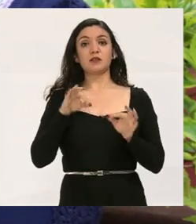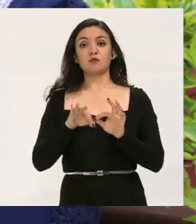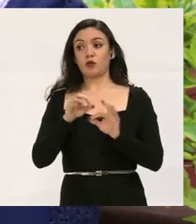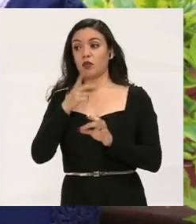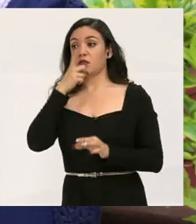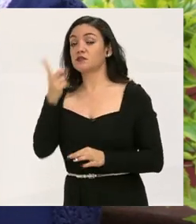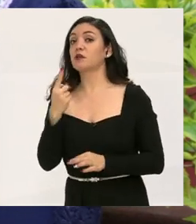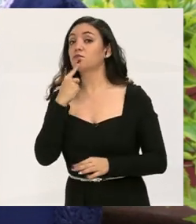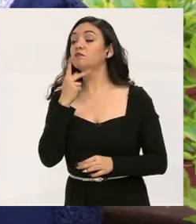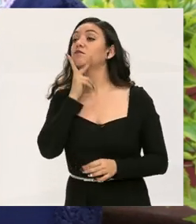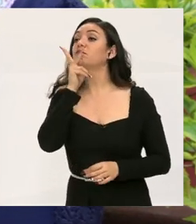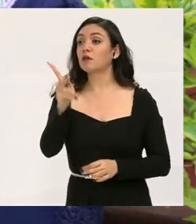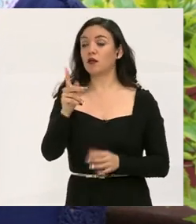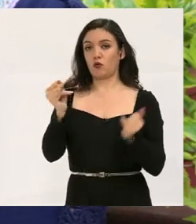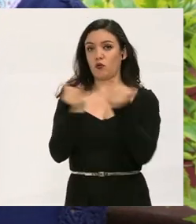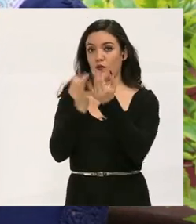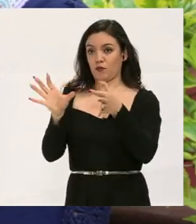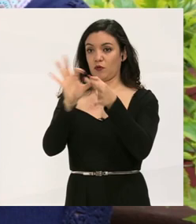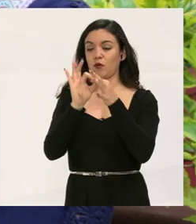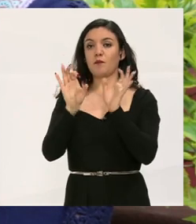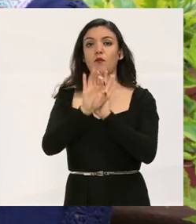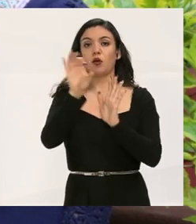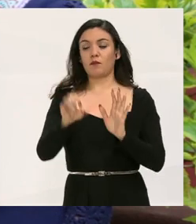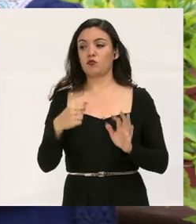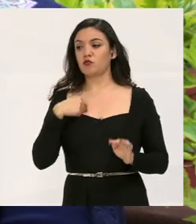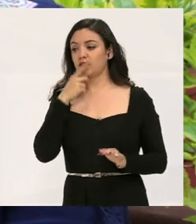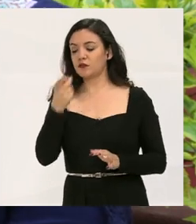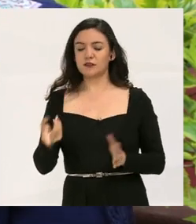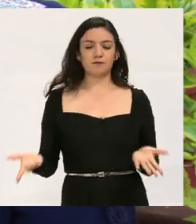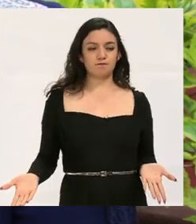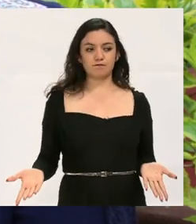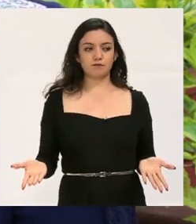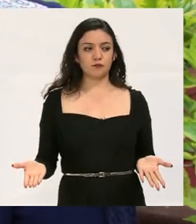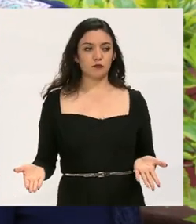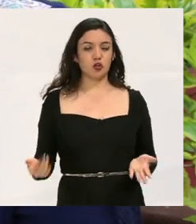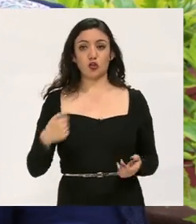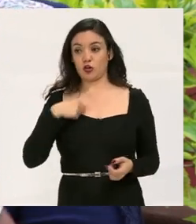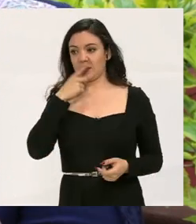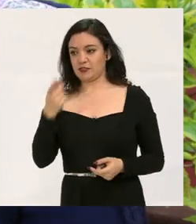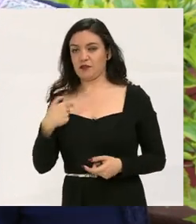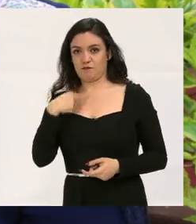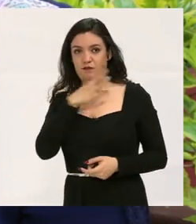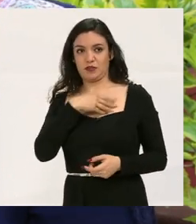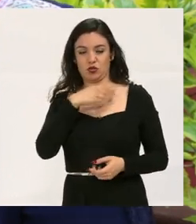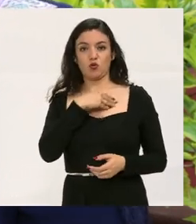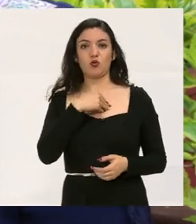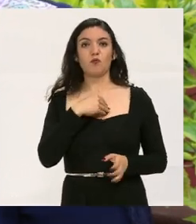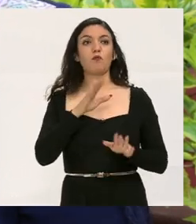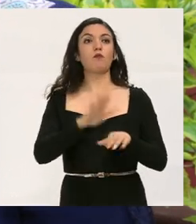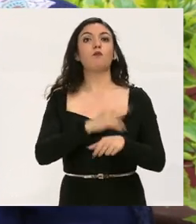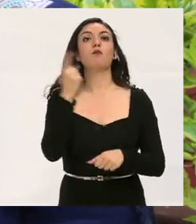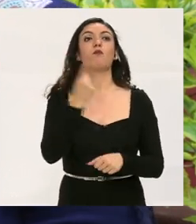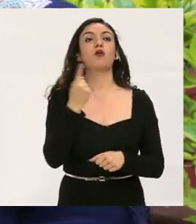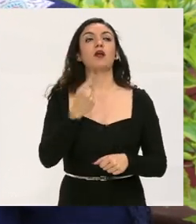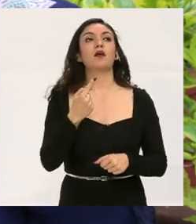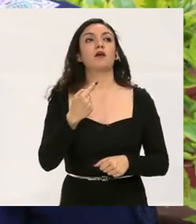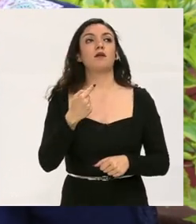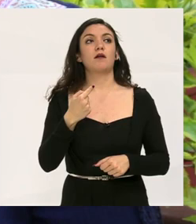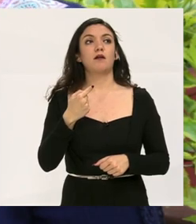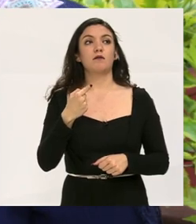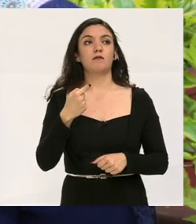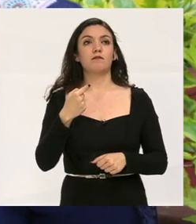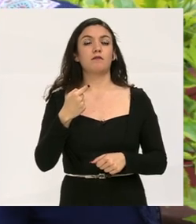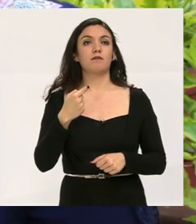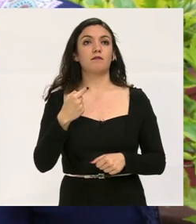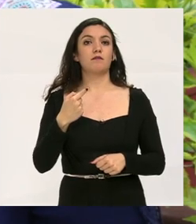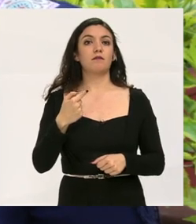vez, o sea, decirle las palabras al mismo tiempo. Por ejemplo, te puedo decir, todo lo que yo le decía a mi hijo es porque